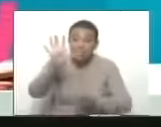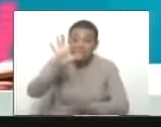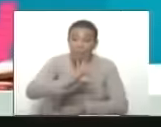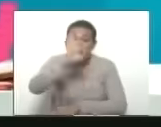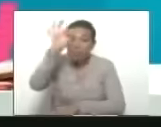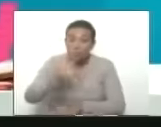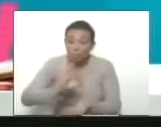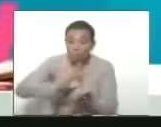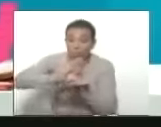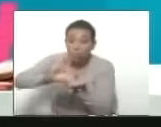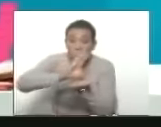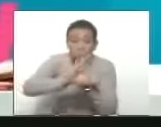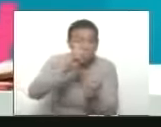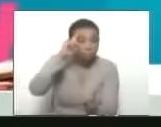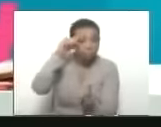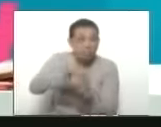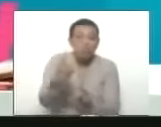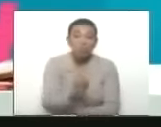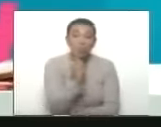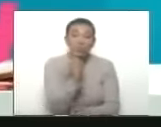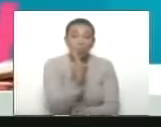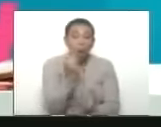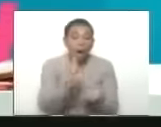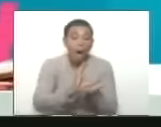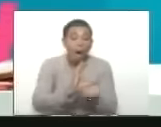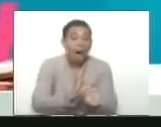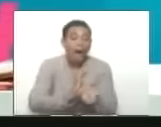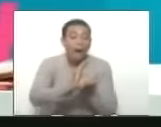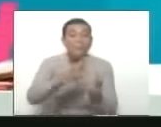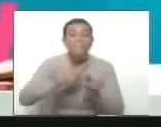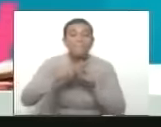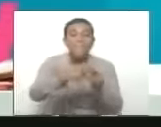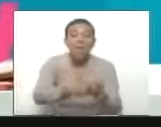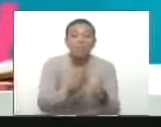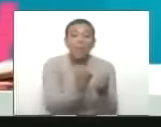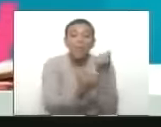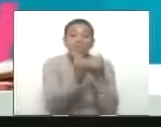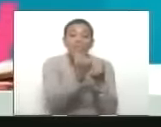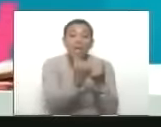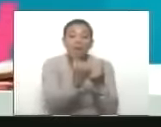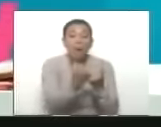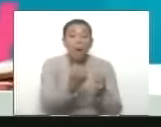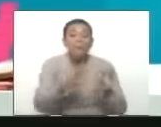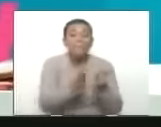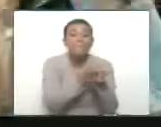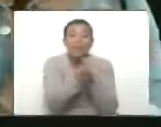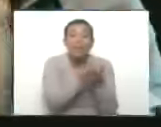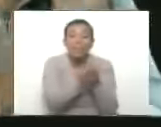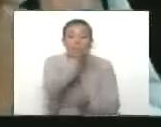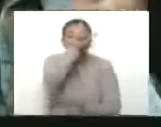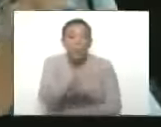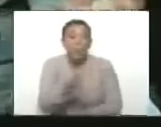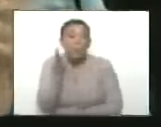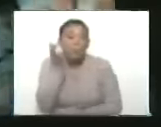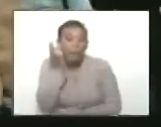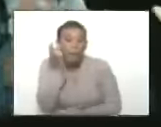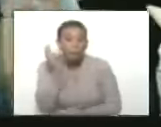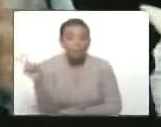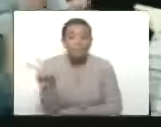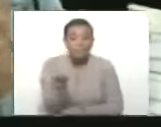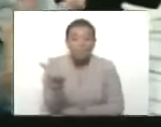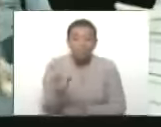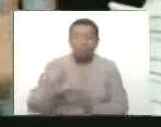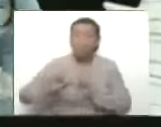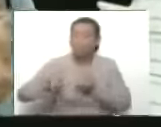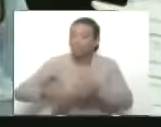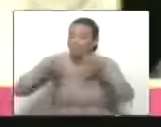% se dedique para dar créditos de emprendimiento a la mujer venezolana nos estamos proponiendo llegar en